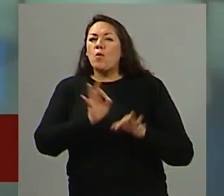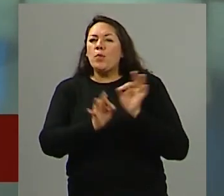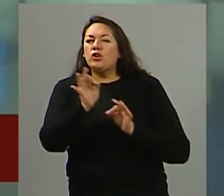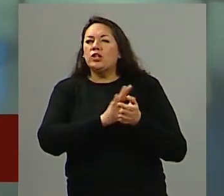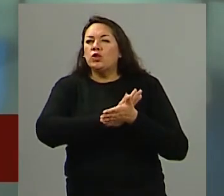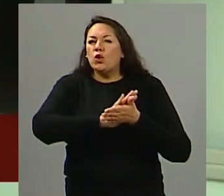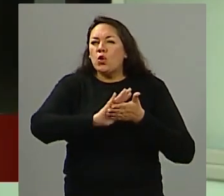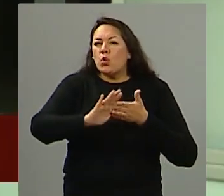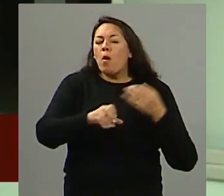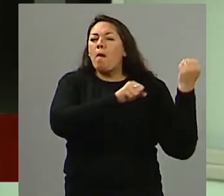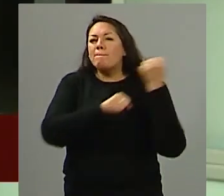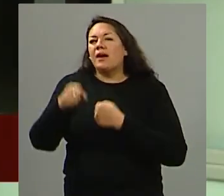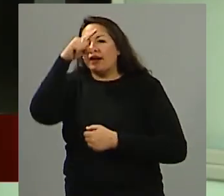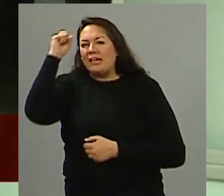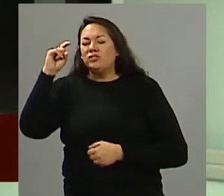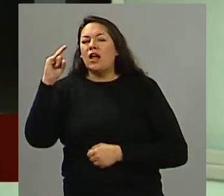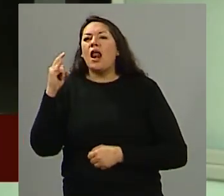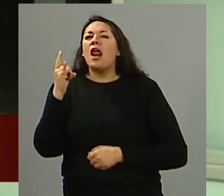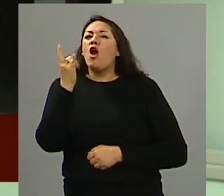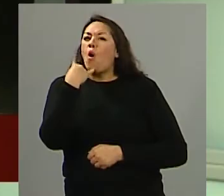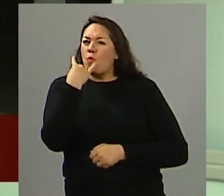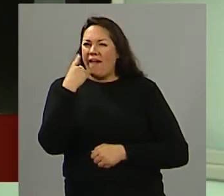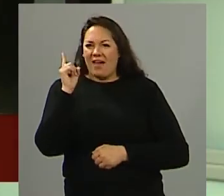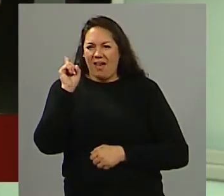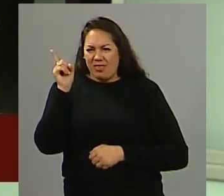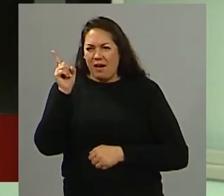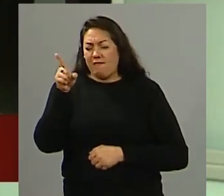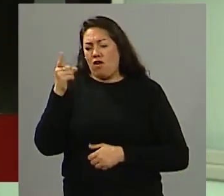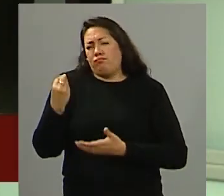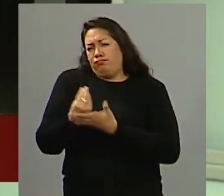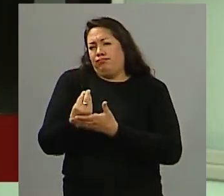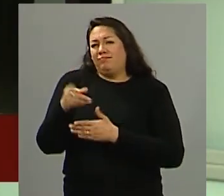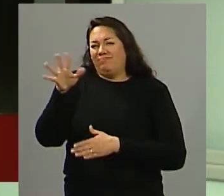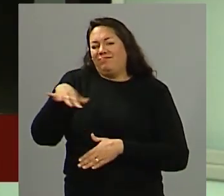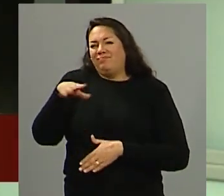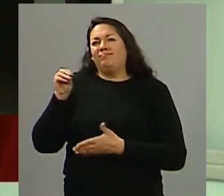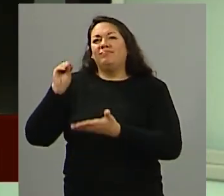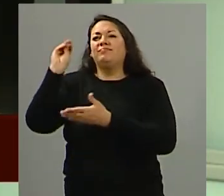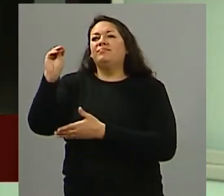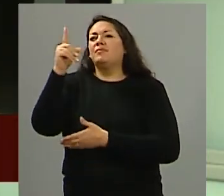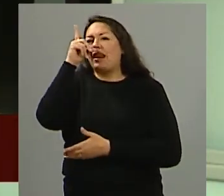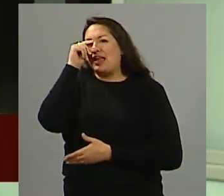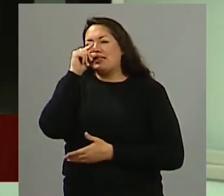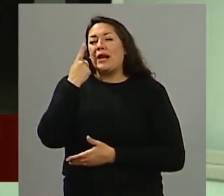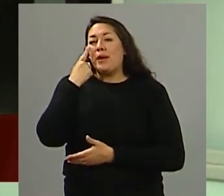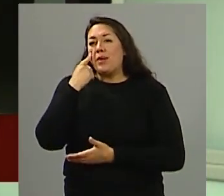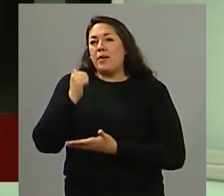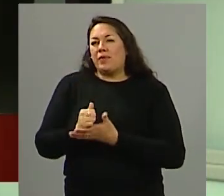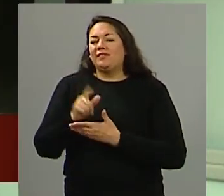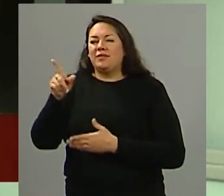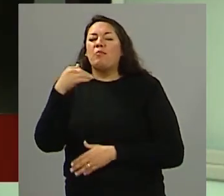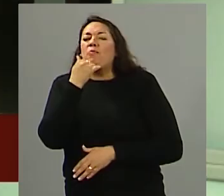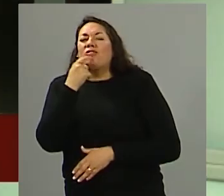nacional en Uspallata esto te involucra directamente sos ciudadana de las heras más allá de tu pretensión de ser